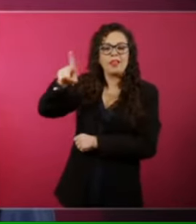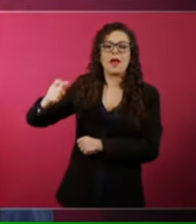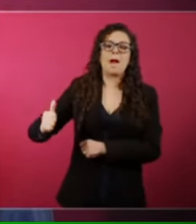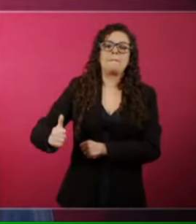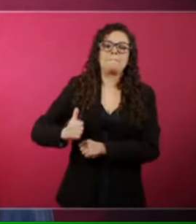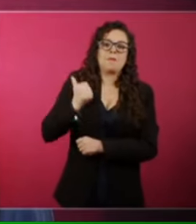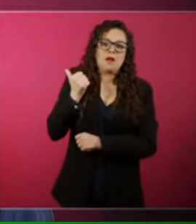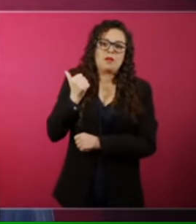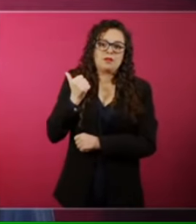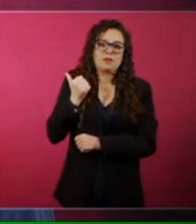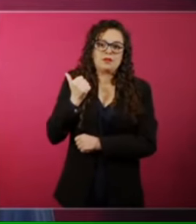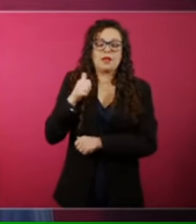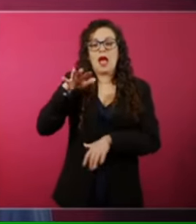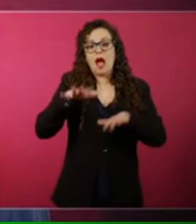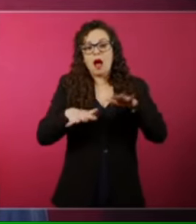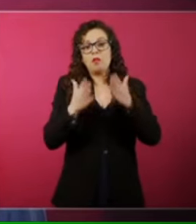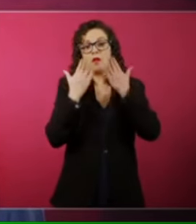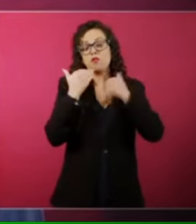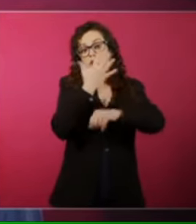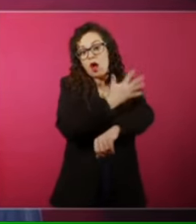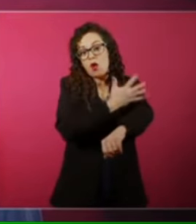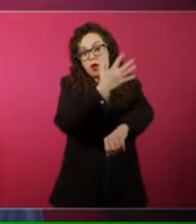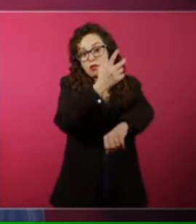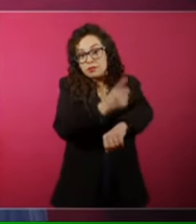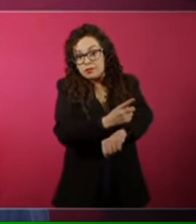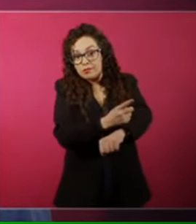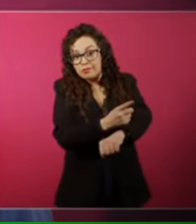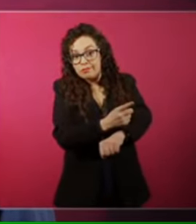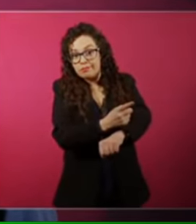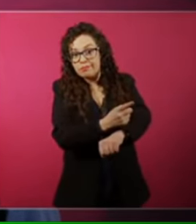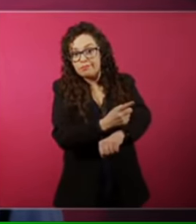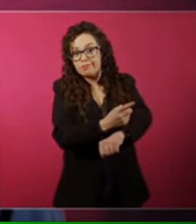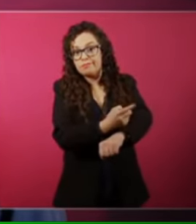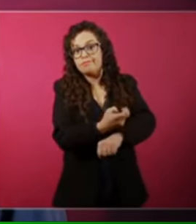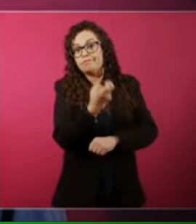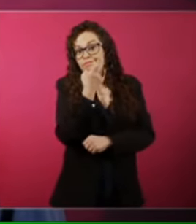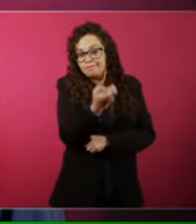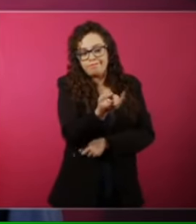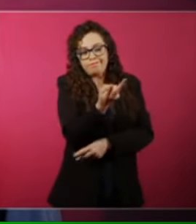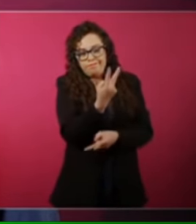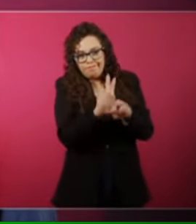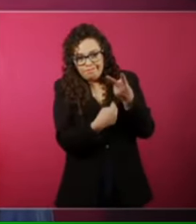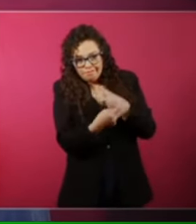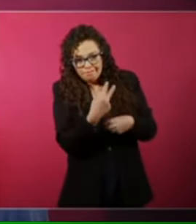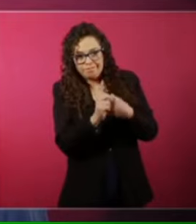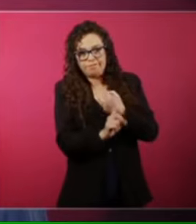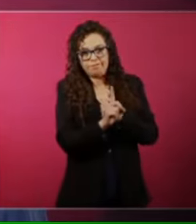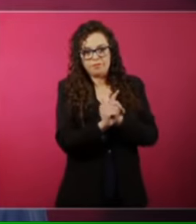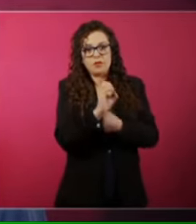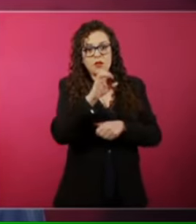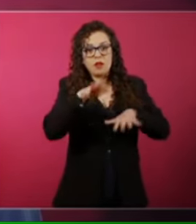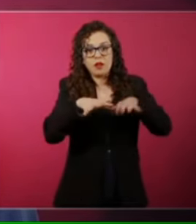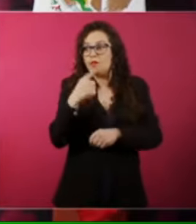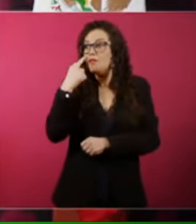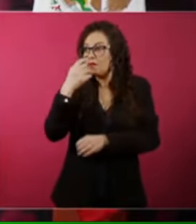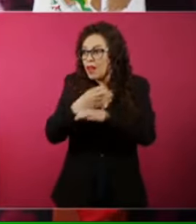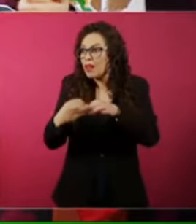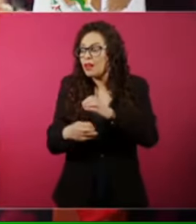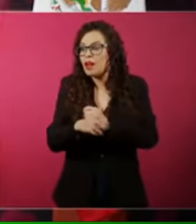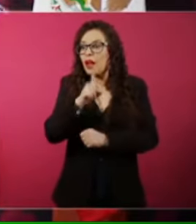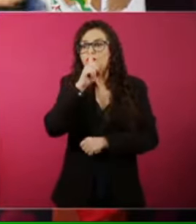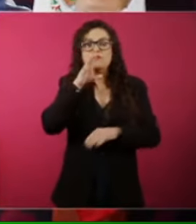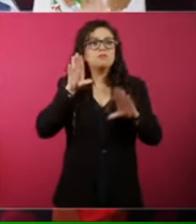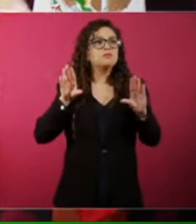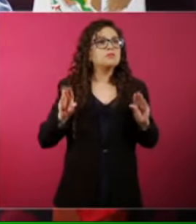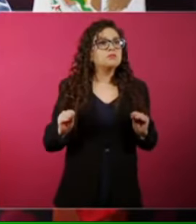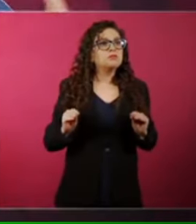de consecuencias. O mejor dicho, de ser consecuentes, pero no porque la